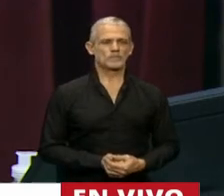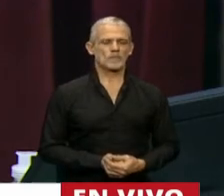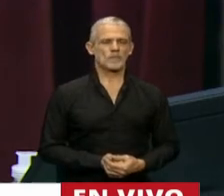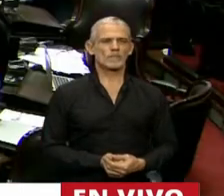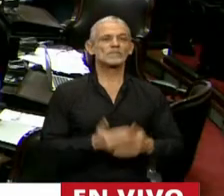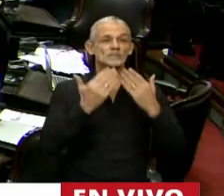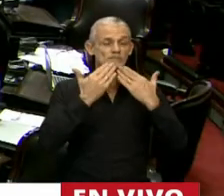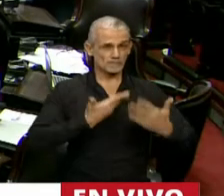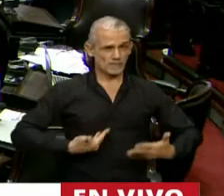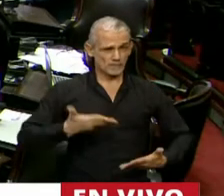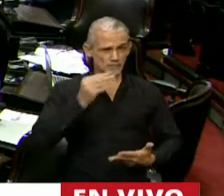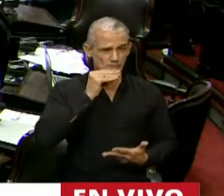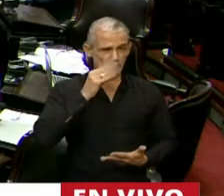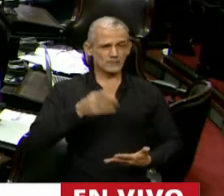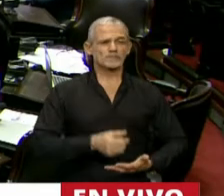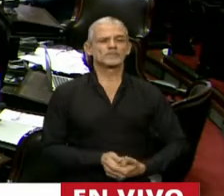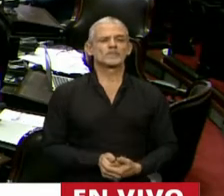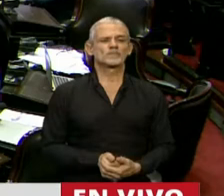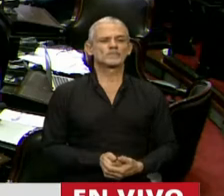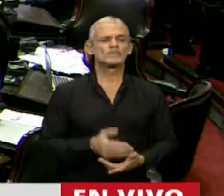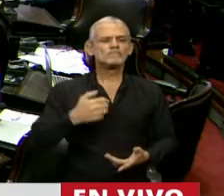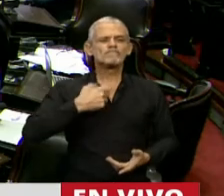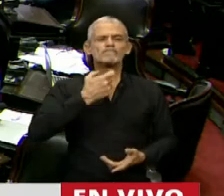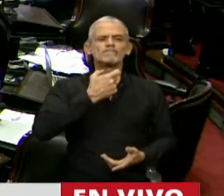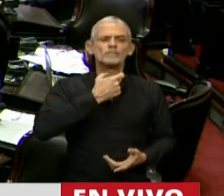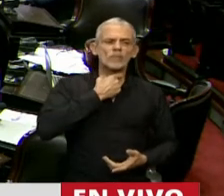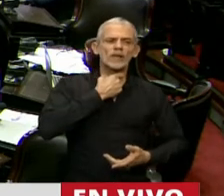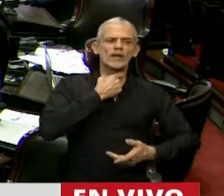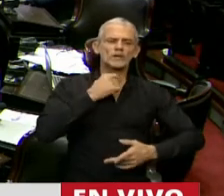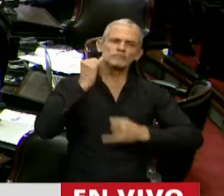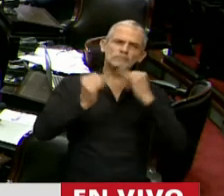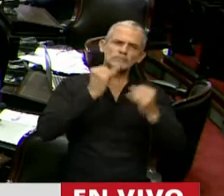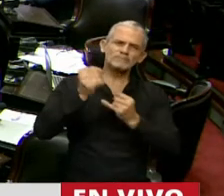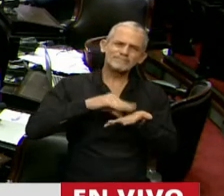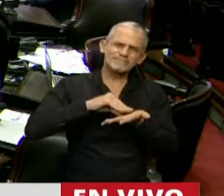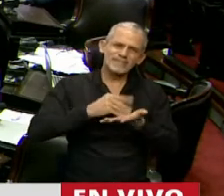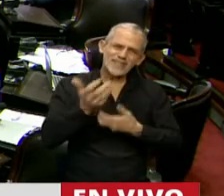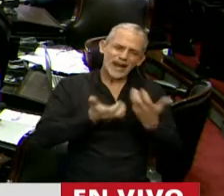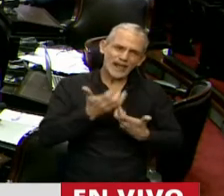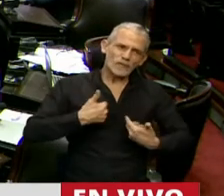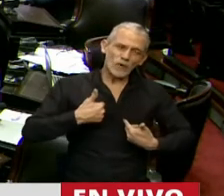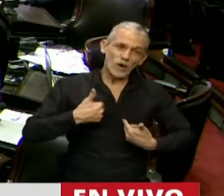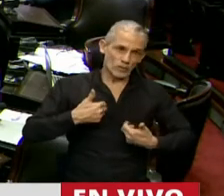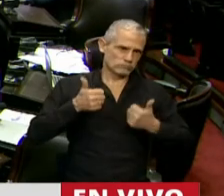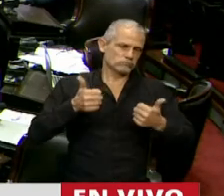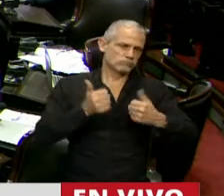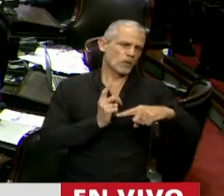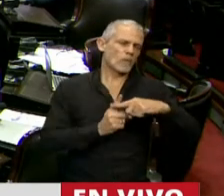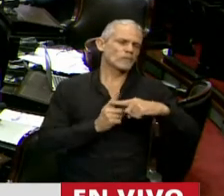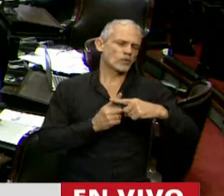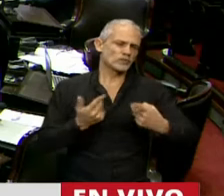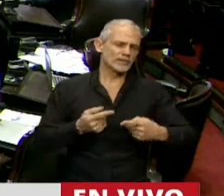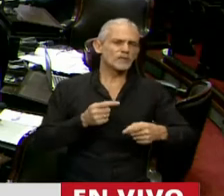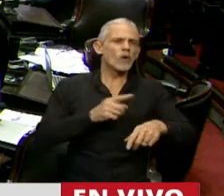Gracias, Presidente. Quiero destacar que para el pueblo fueguino es altamente positivo el